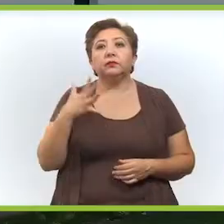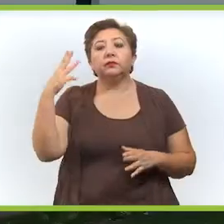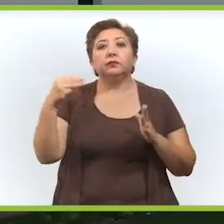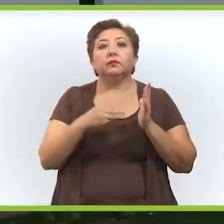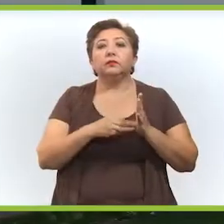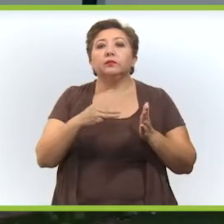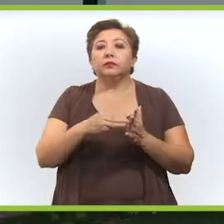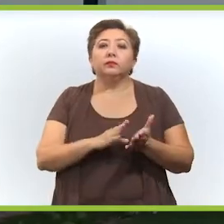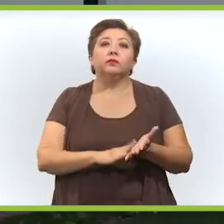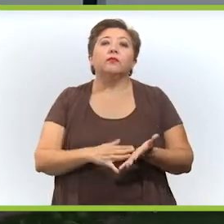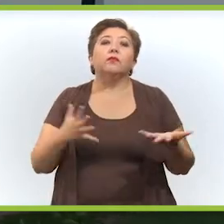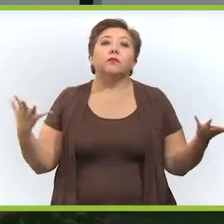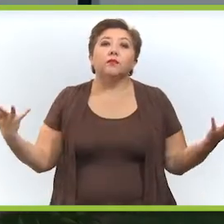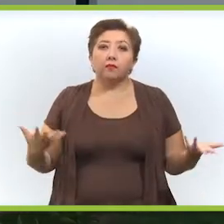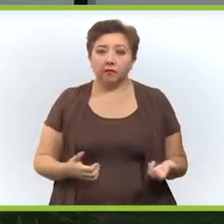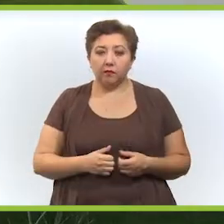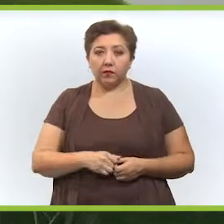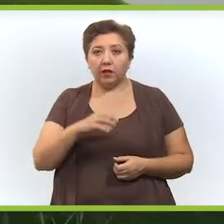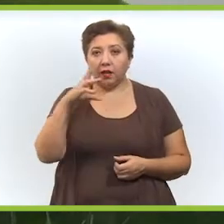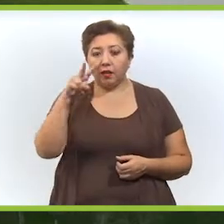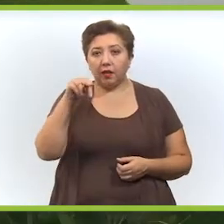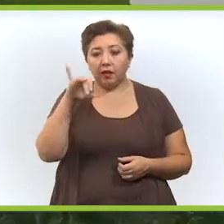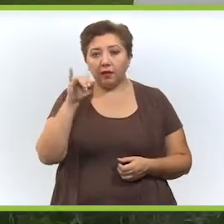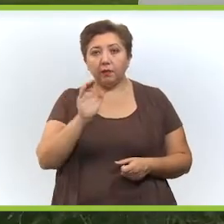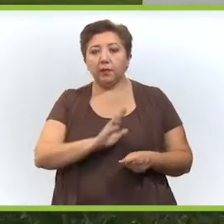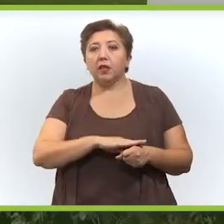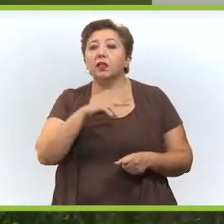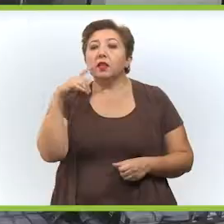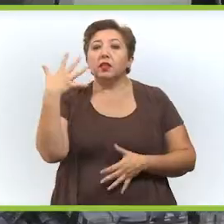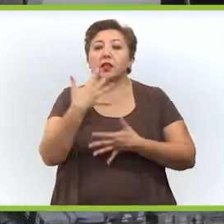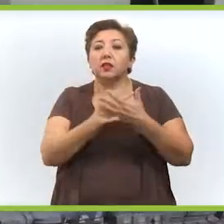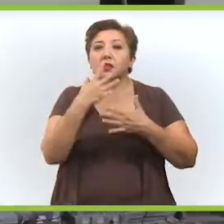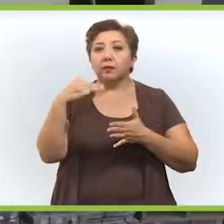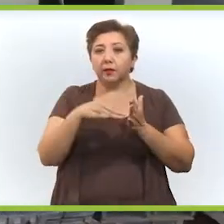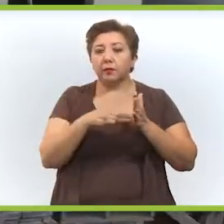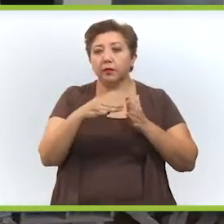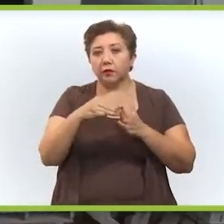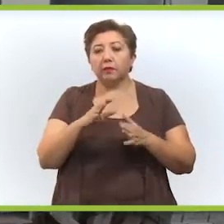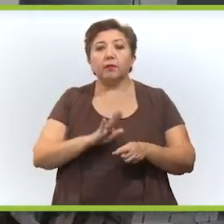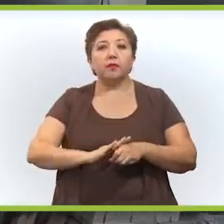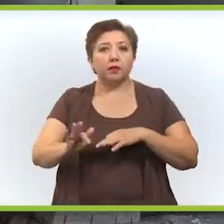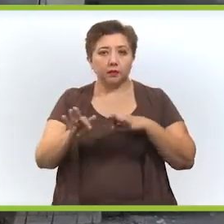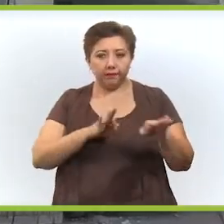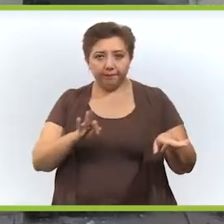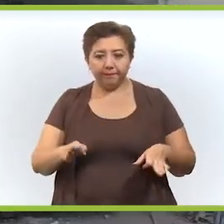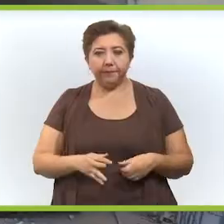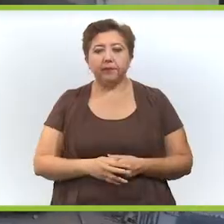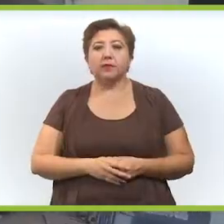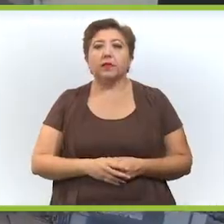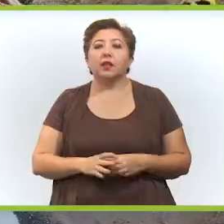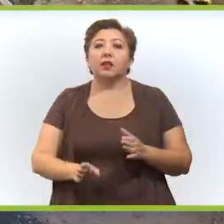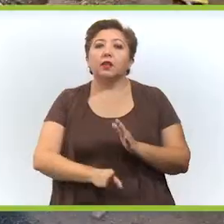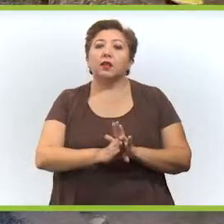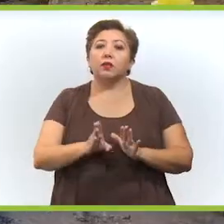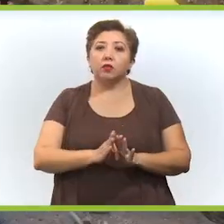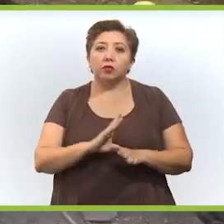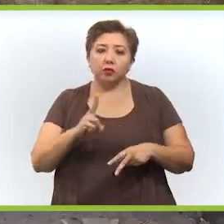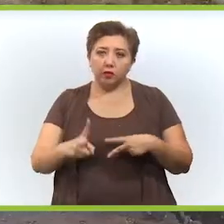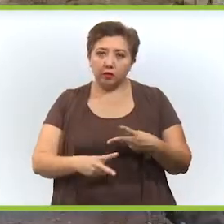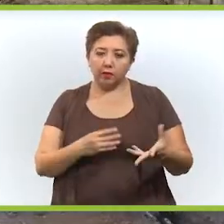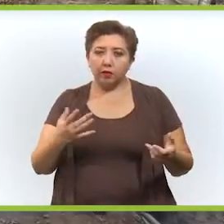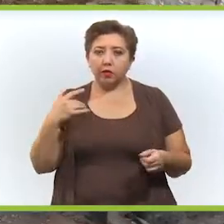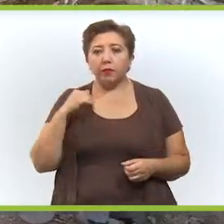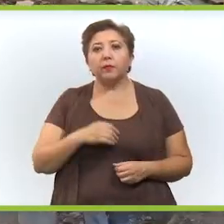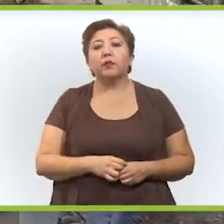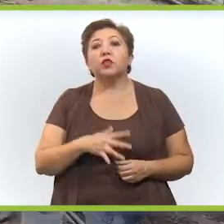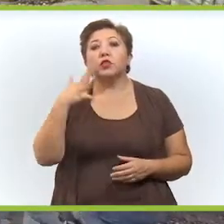pesos. Lo que se ha estado haciendo con la Canadevi, que son más de 15 mil millones de pesos y más empleos en el sector de la construcción que se van a estar creando, son